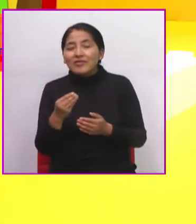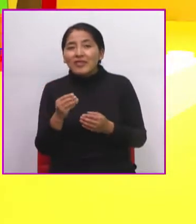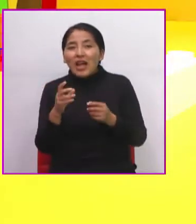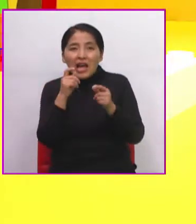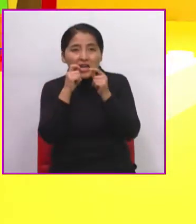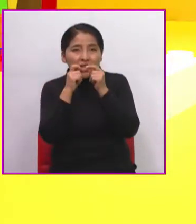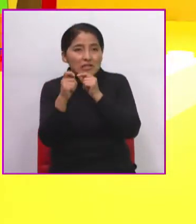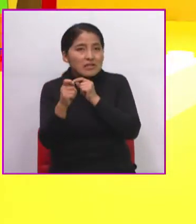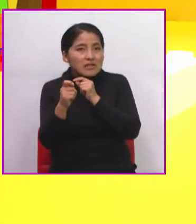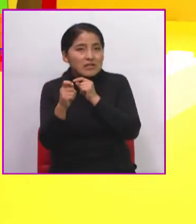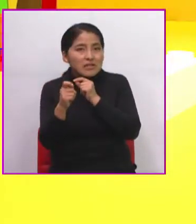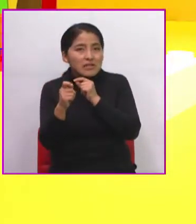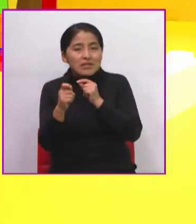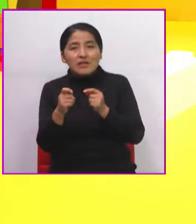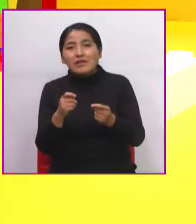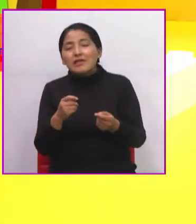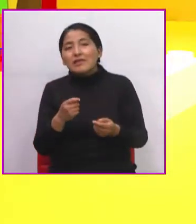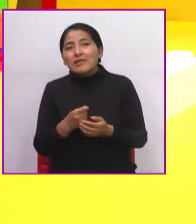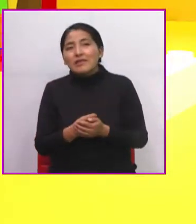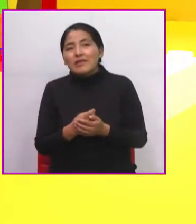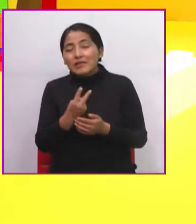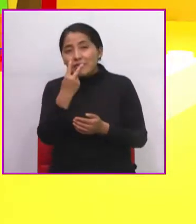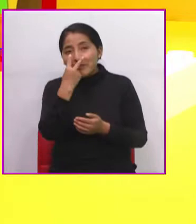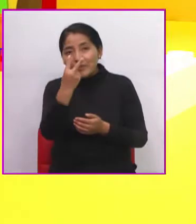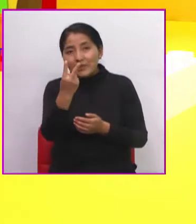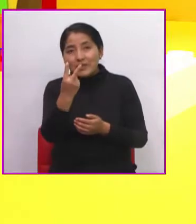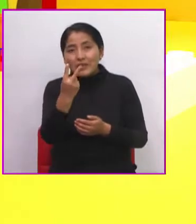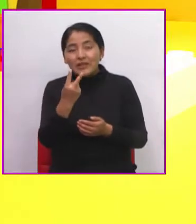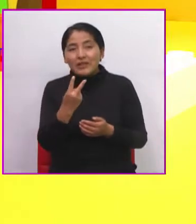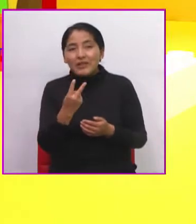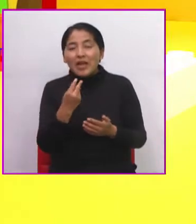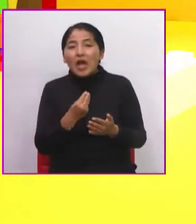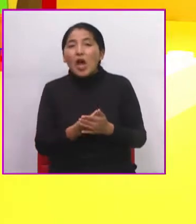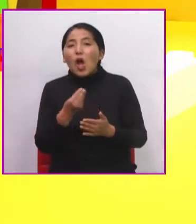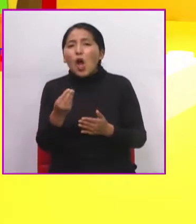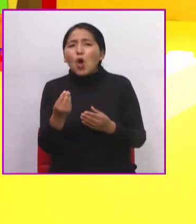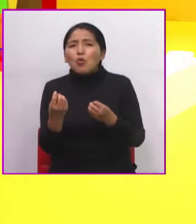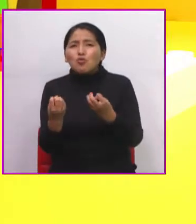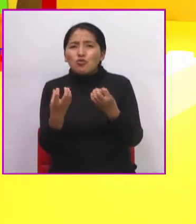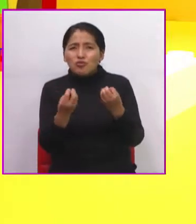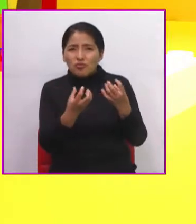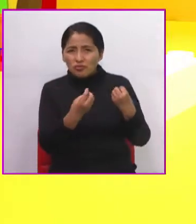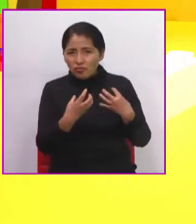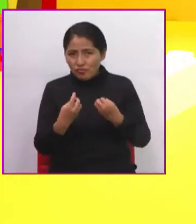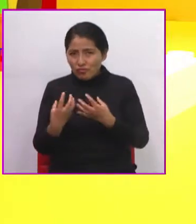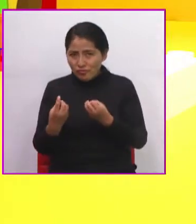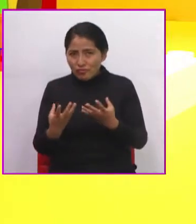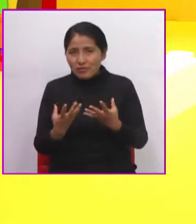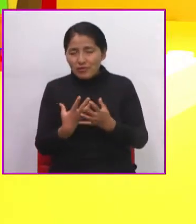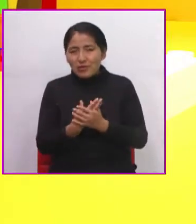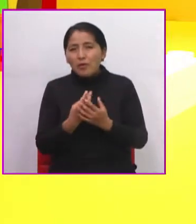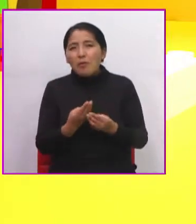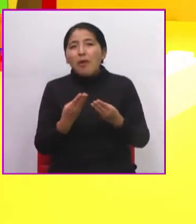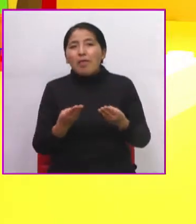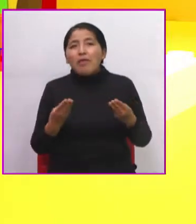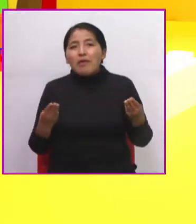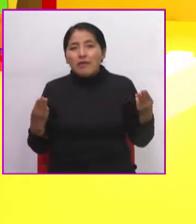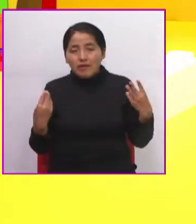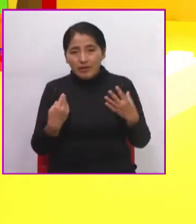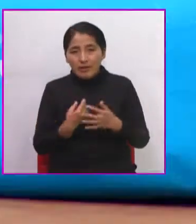yurex. Miren, niños, más productos todavía, ¿no? Y marcadores, etc.